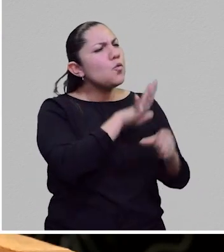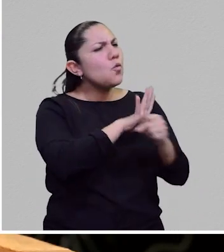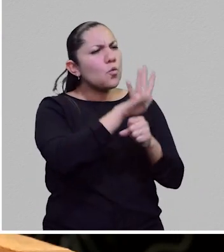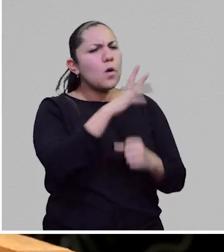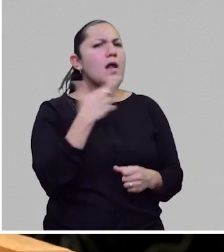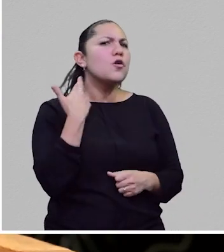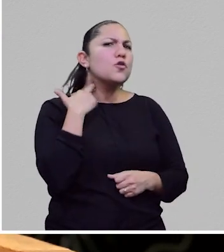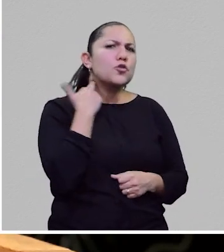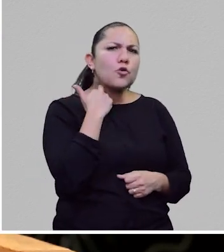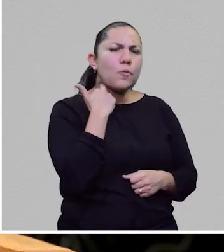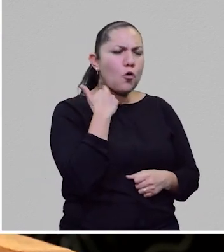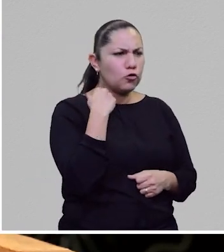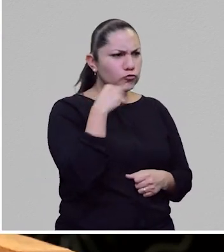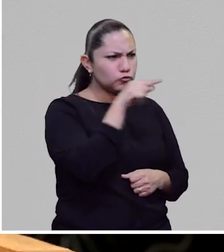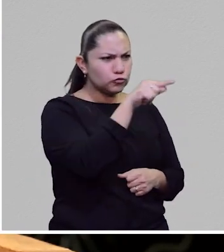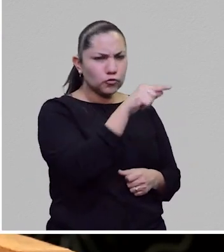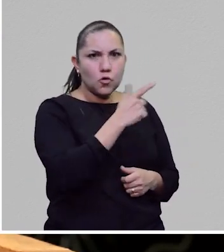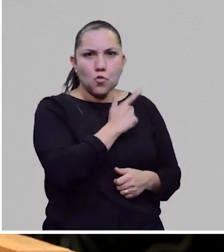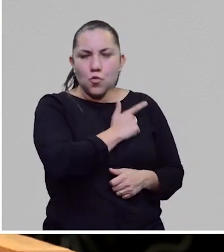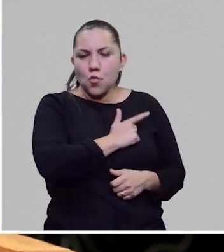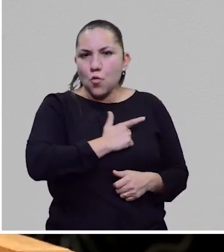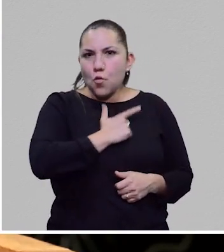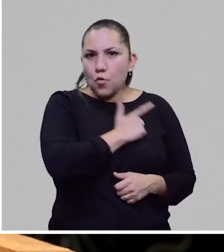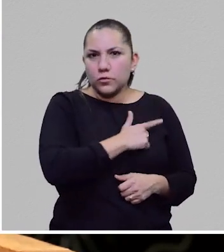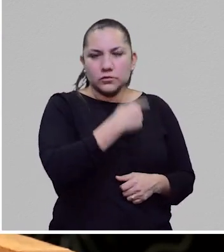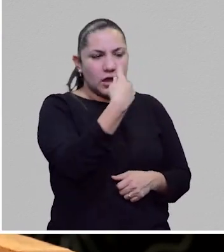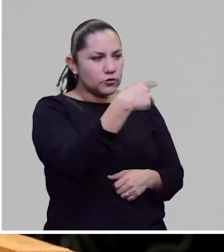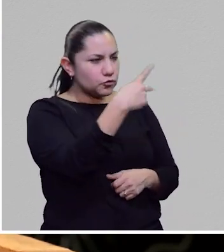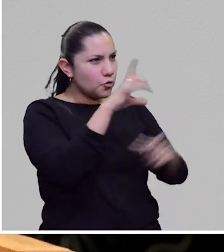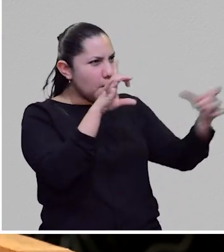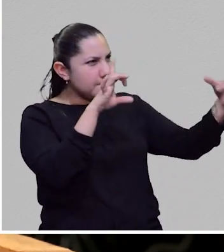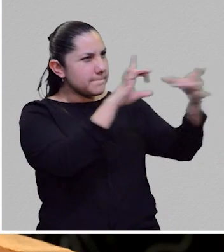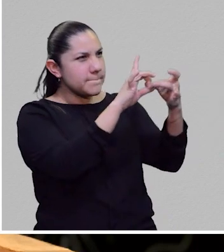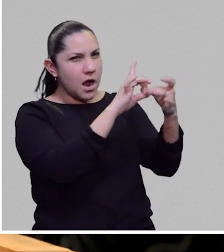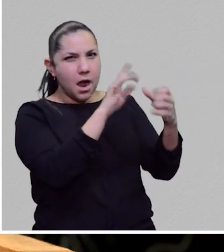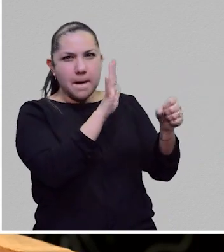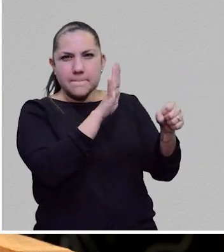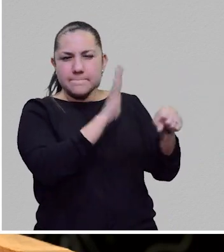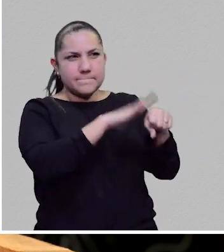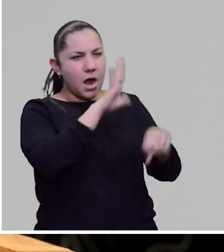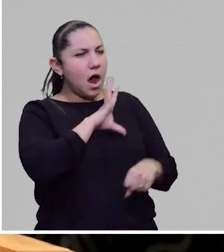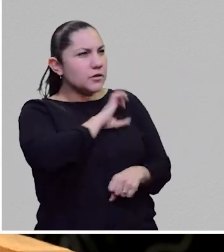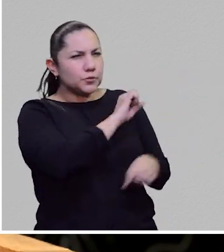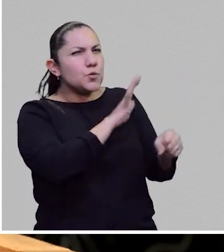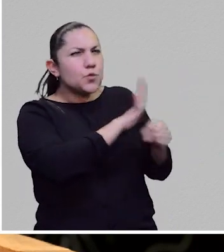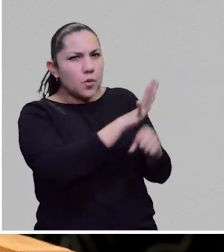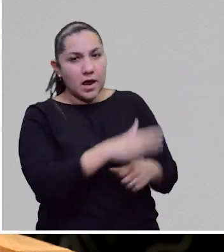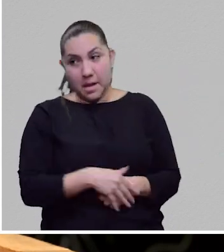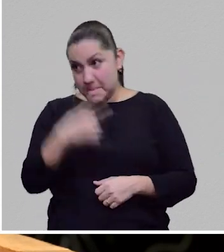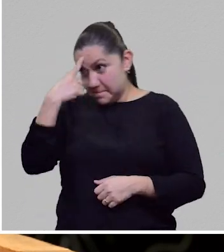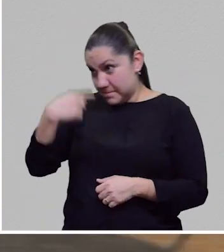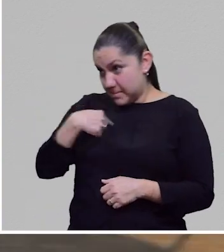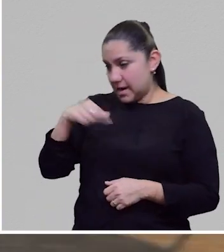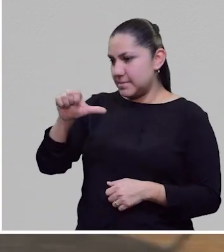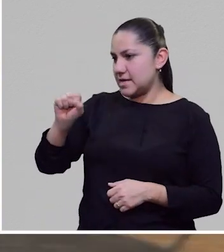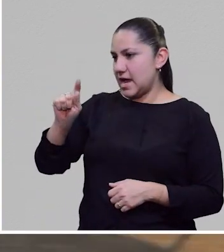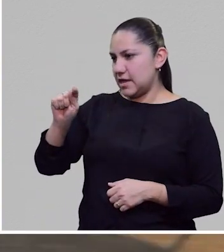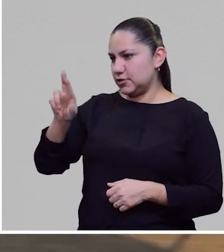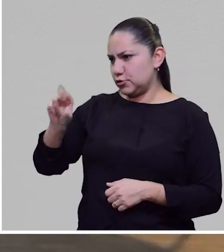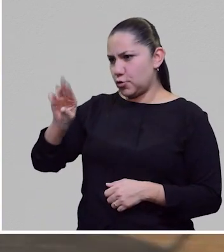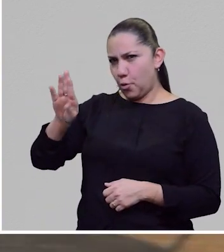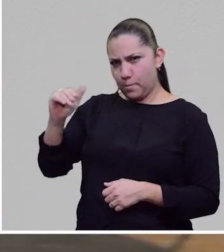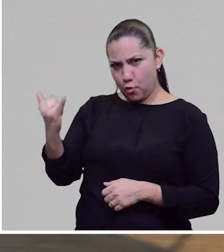conmueve por su planteamiento humano. ¿Astro Boy? ¿Por qué? Es el Pinocho moderno.